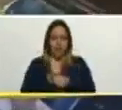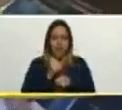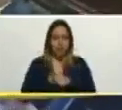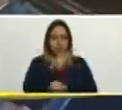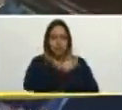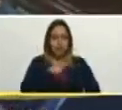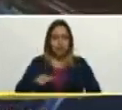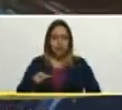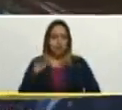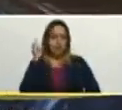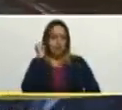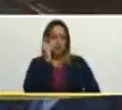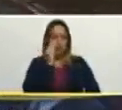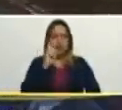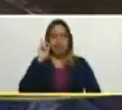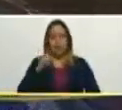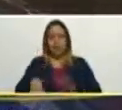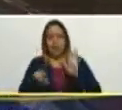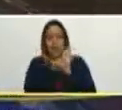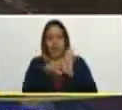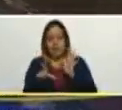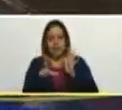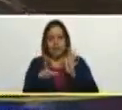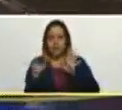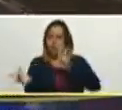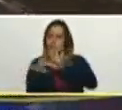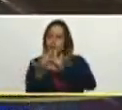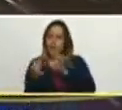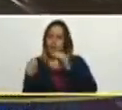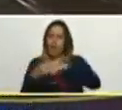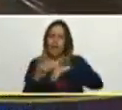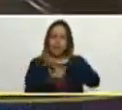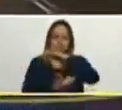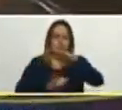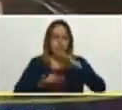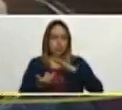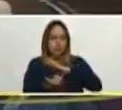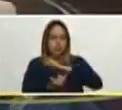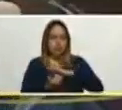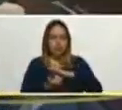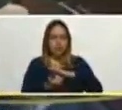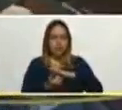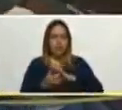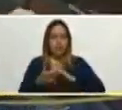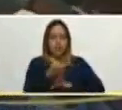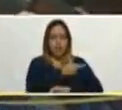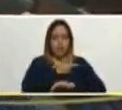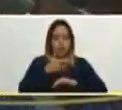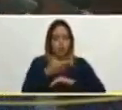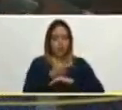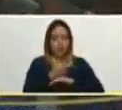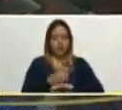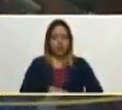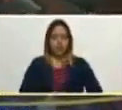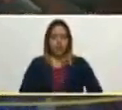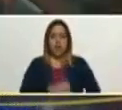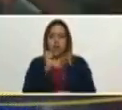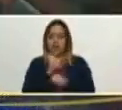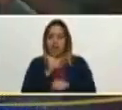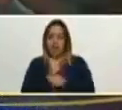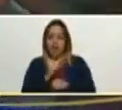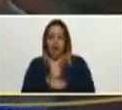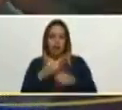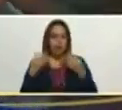y trabajadores, y las leyes que acerquen más las instituciones del Estado a el funcionamiento